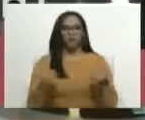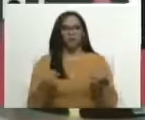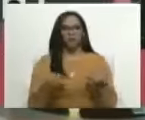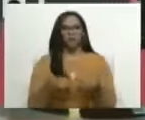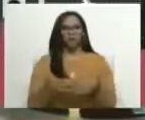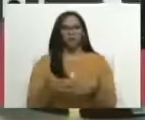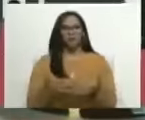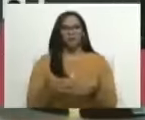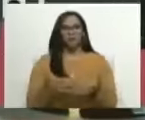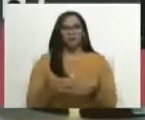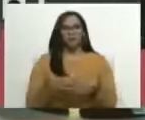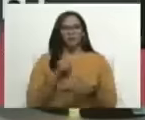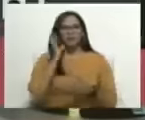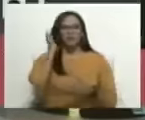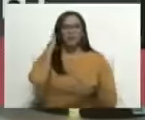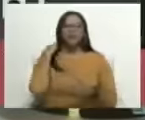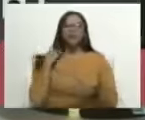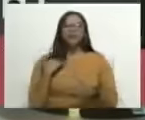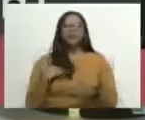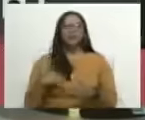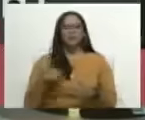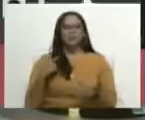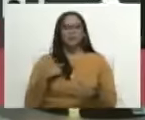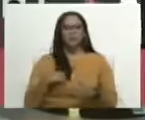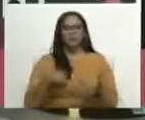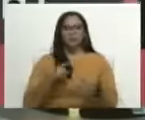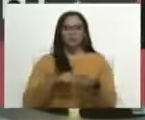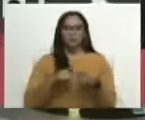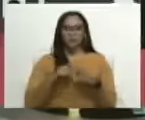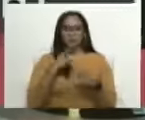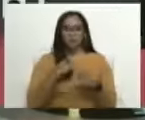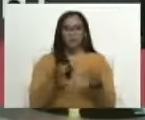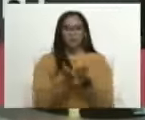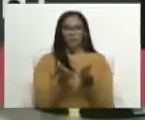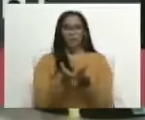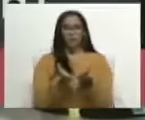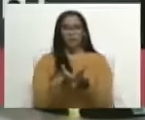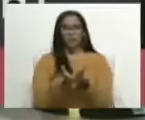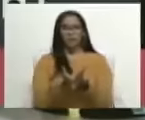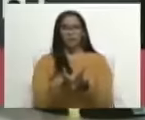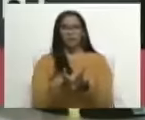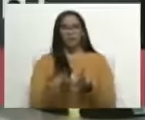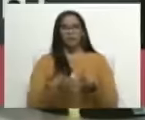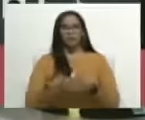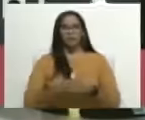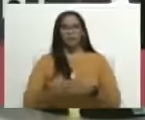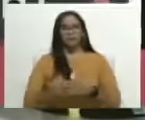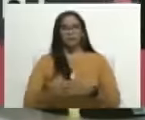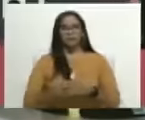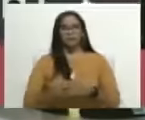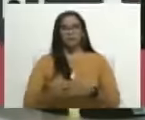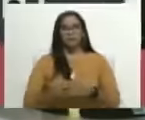entonces les digo, en las escuelas, Yelitze. Yelitze está contigo ahí.